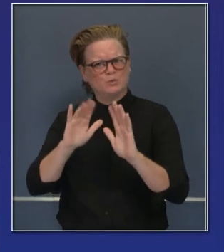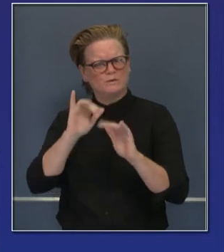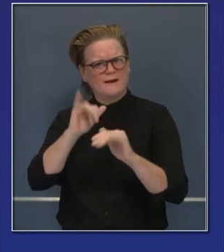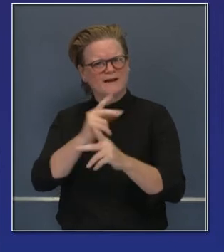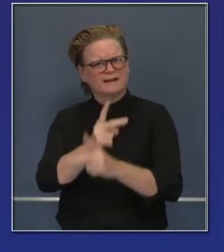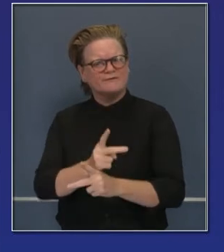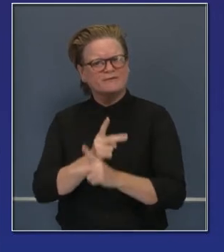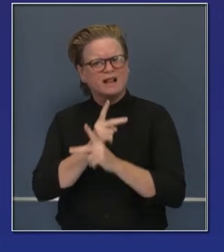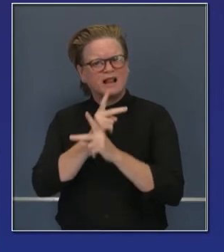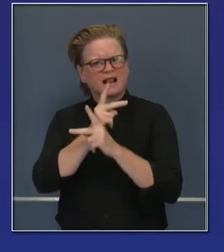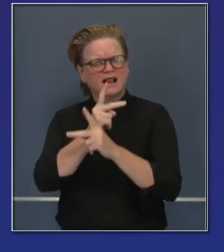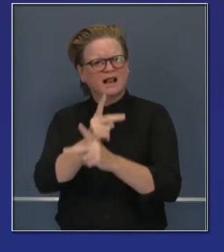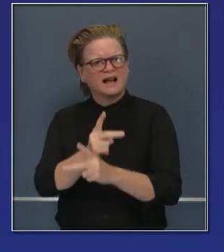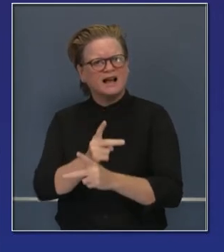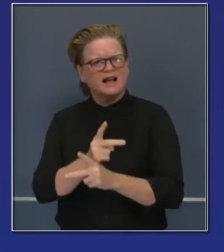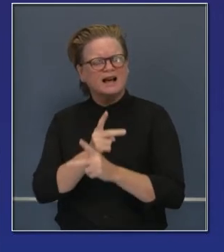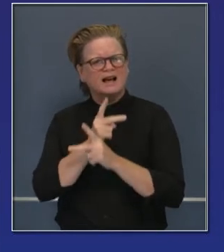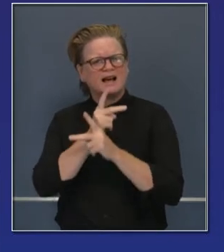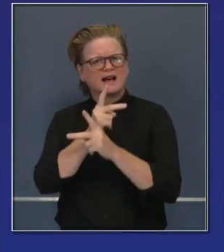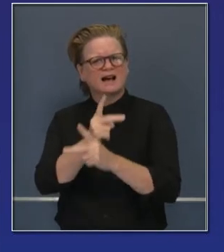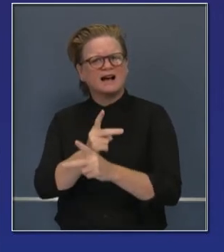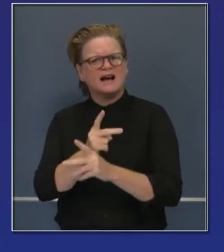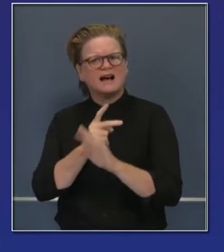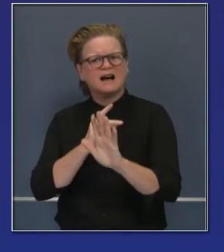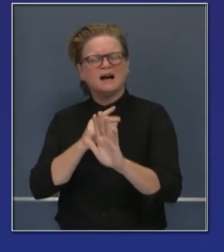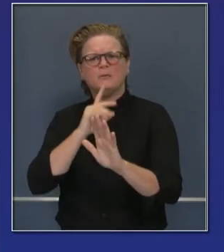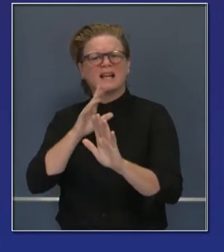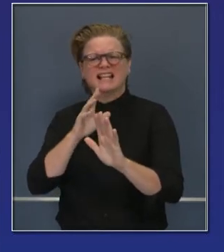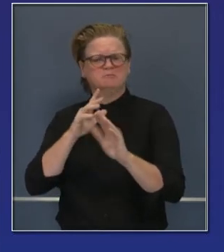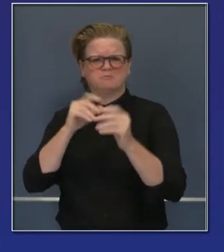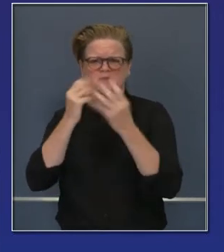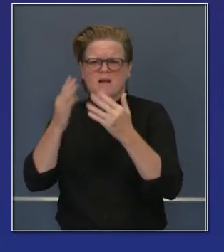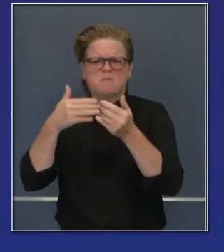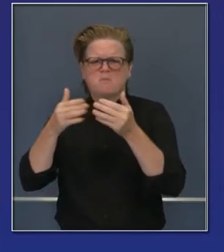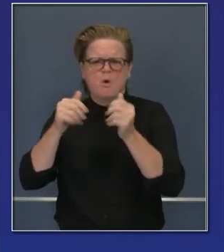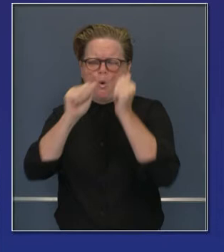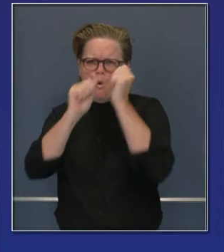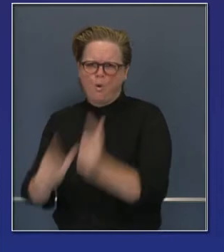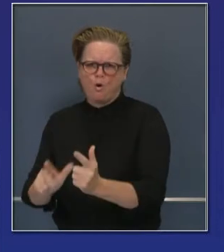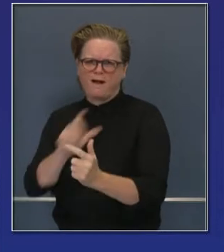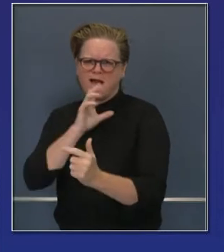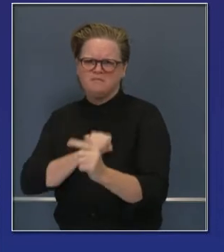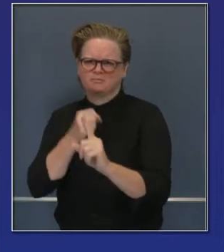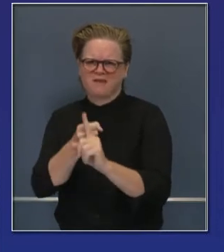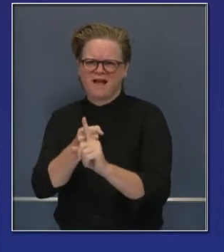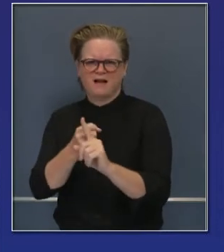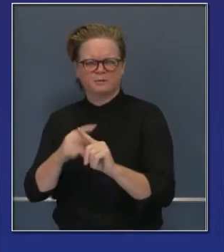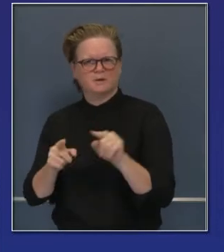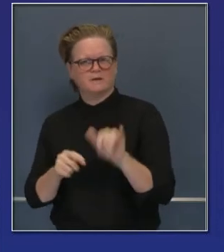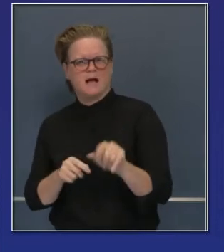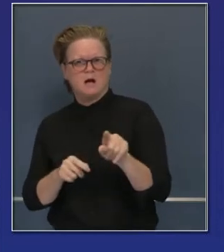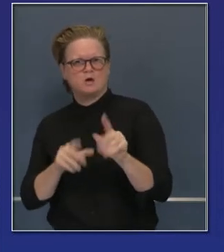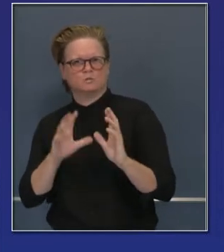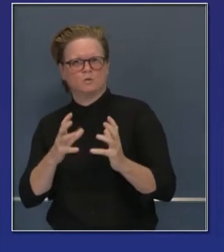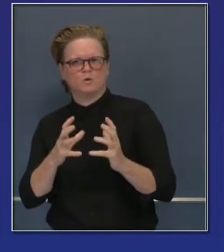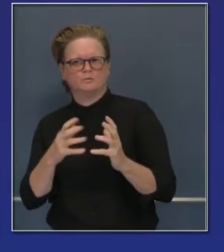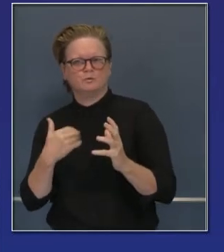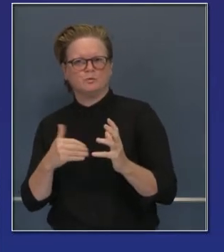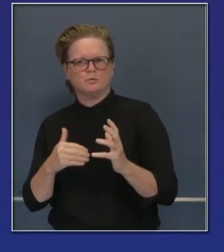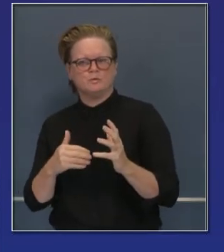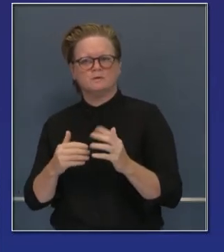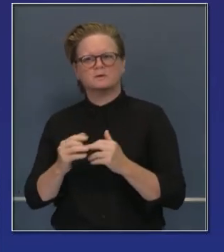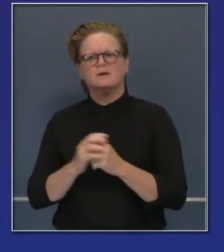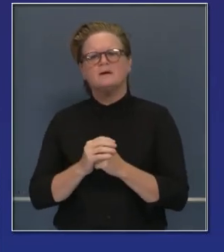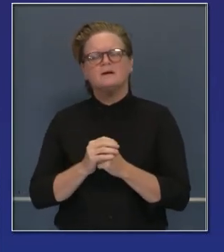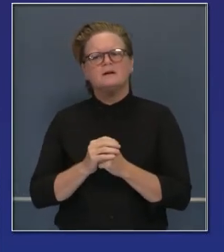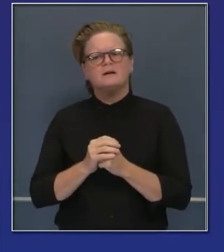preexistentes de salud. Pero estamos viendo aquí que esto transciende esa información y no